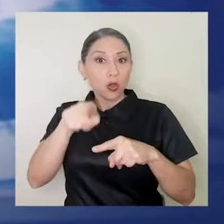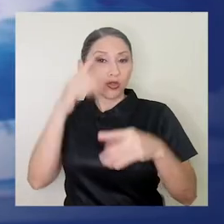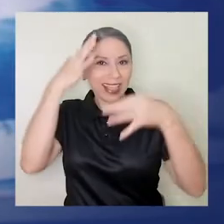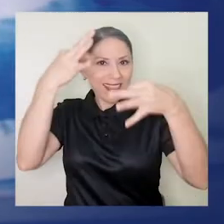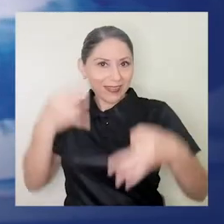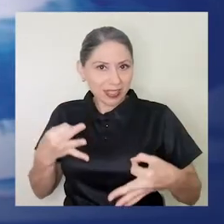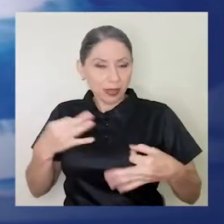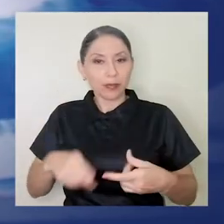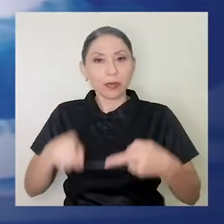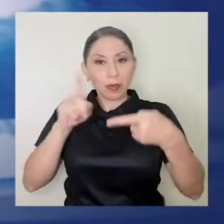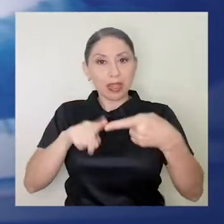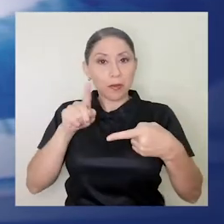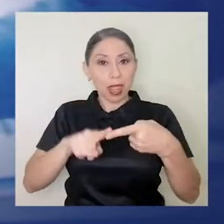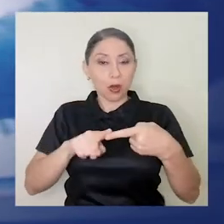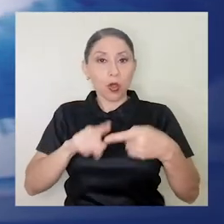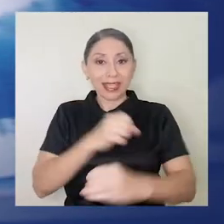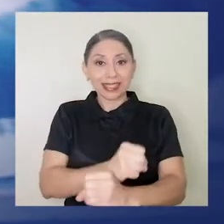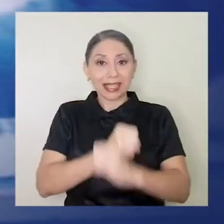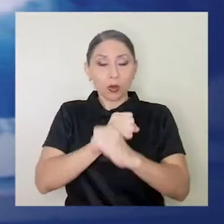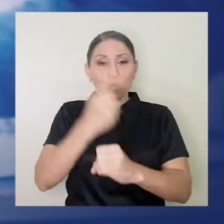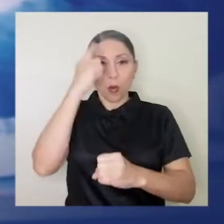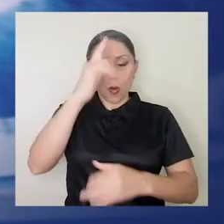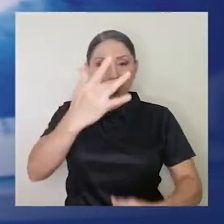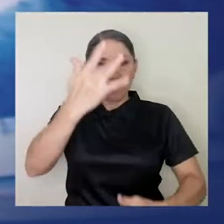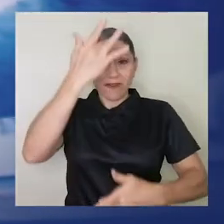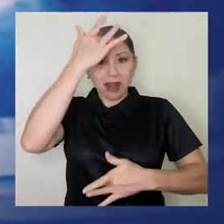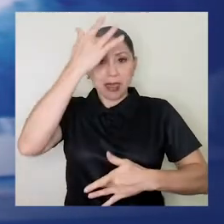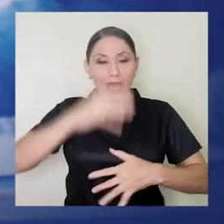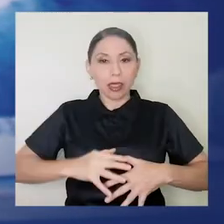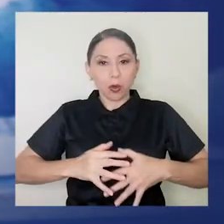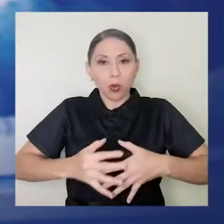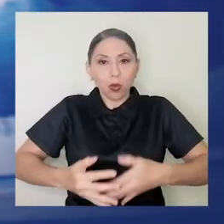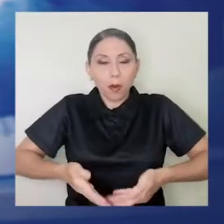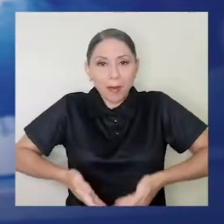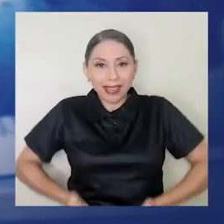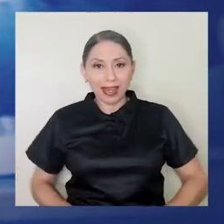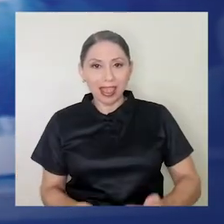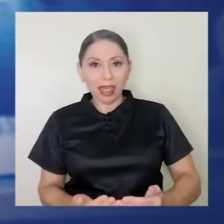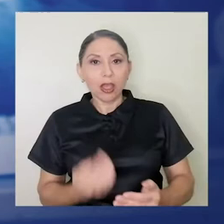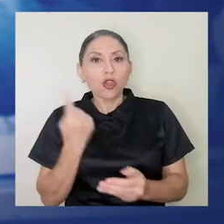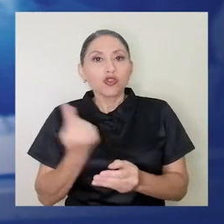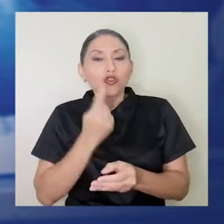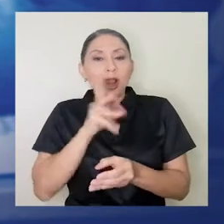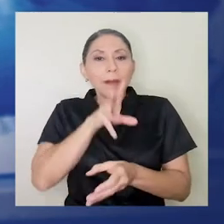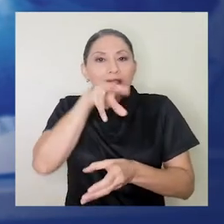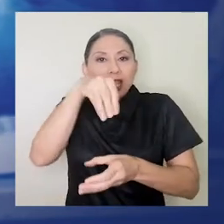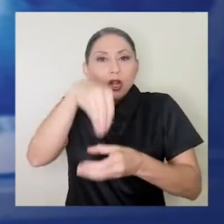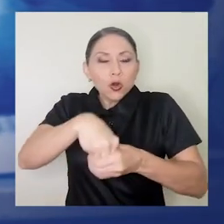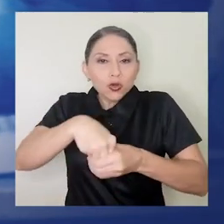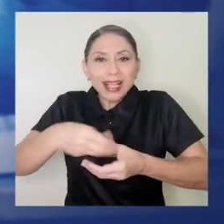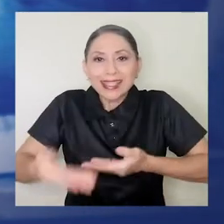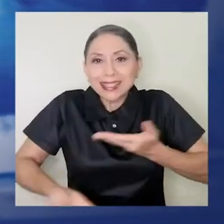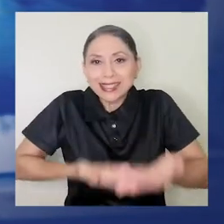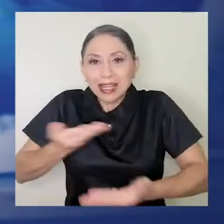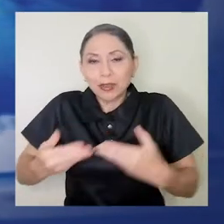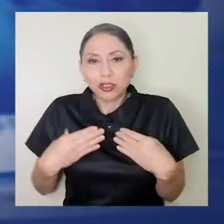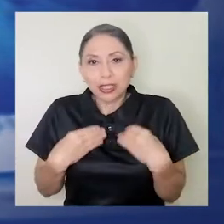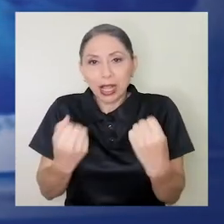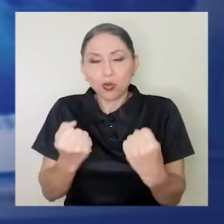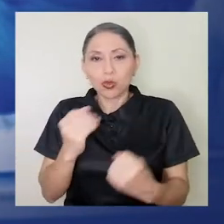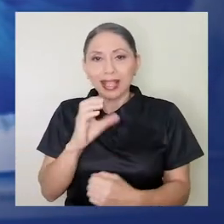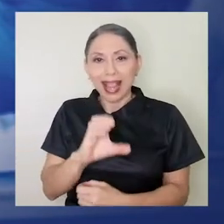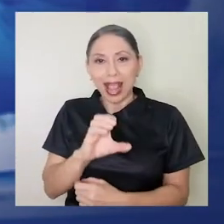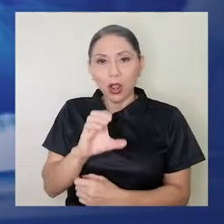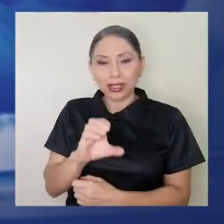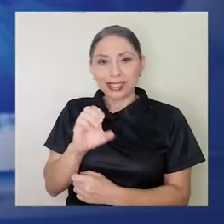El primero de ellos es por enfermedad y maternidad. Este incluye únicamente el acceso a los servicios de salud